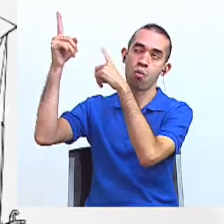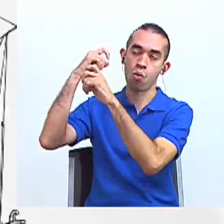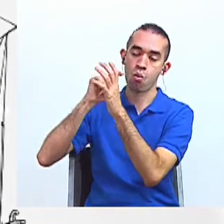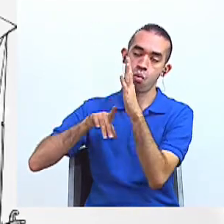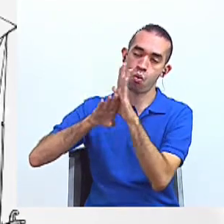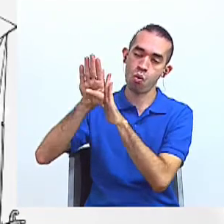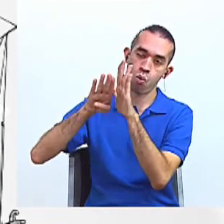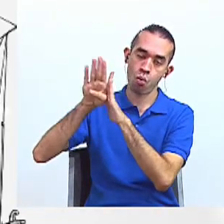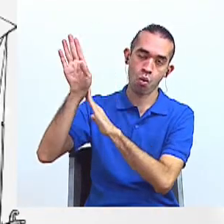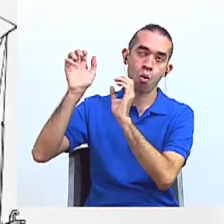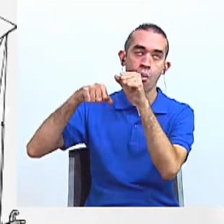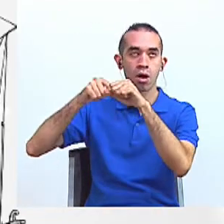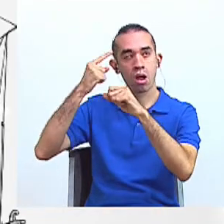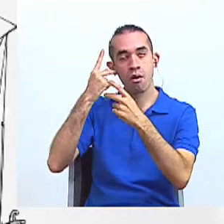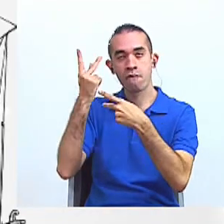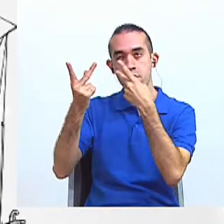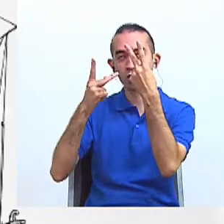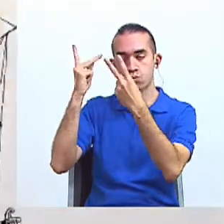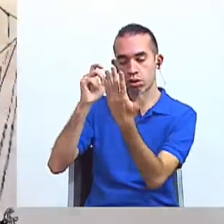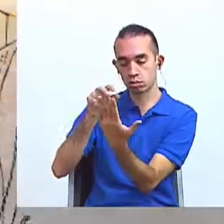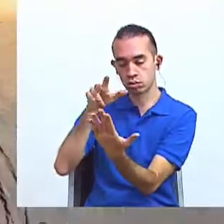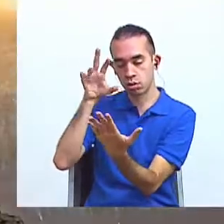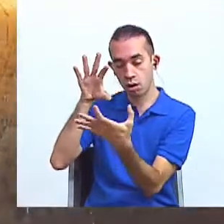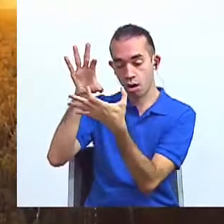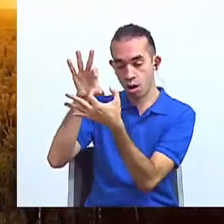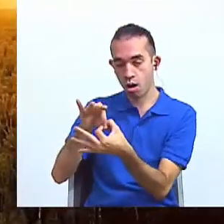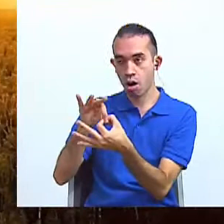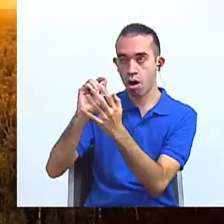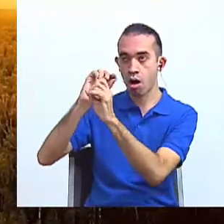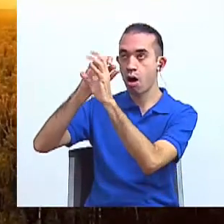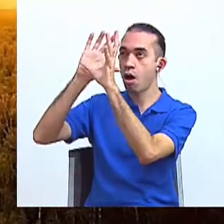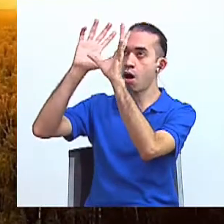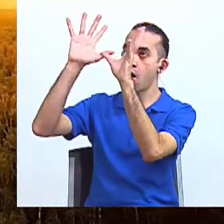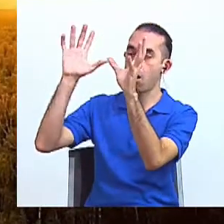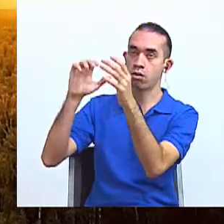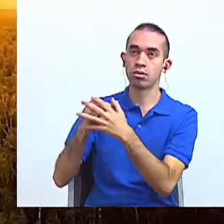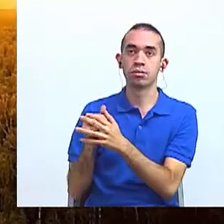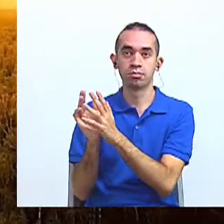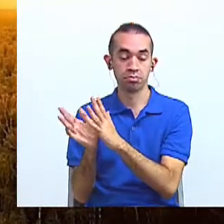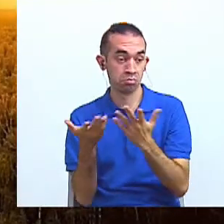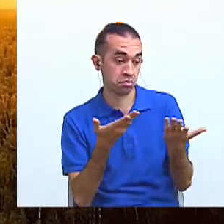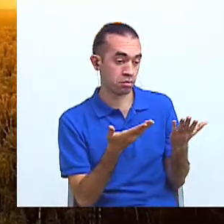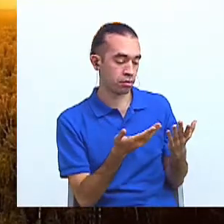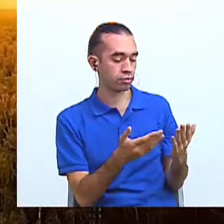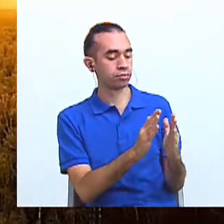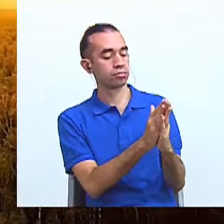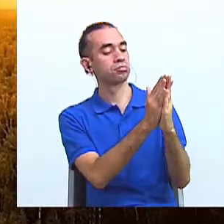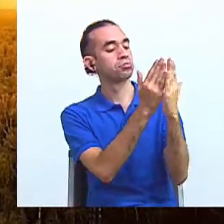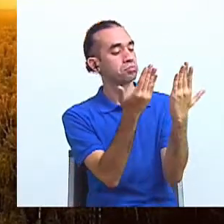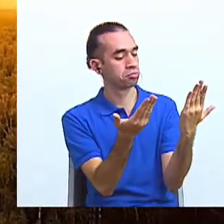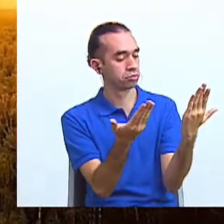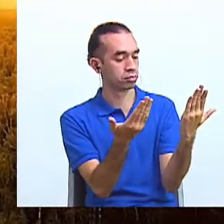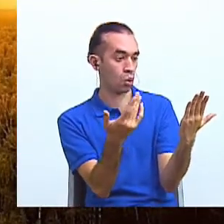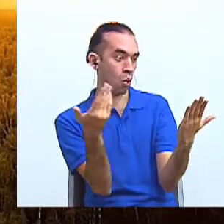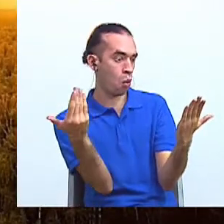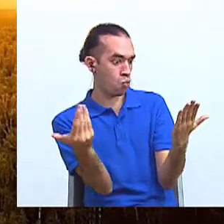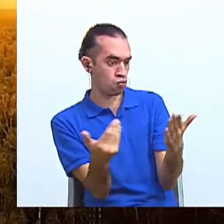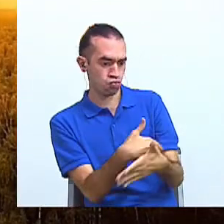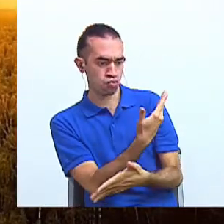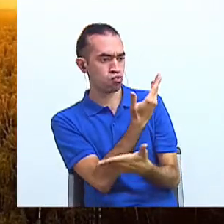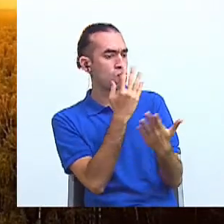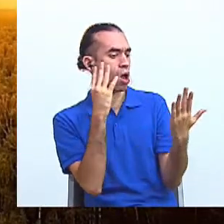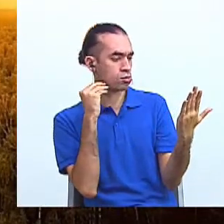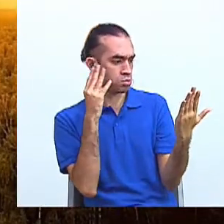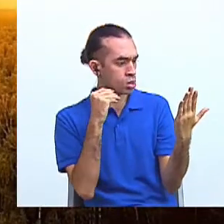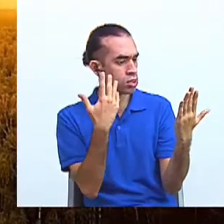construyamos imágenes que representen aquello que leemos. Leer permite vivir nuevas experiencias.